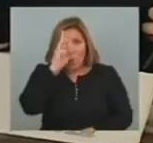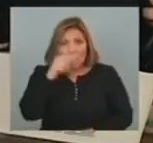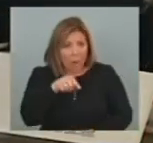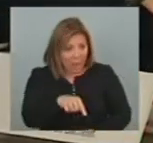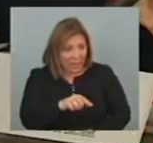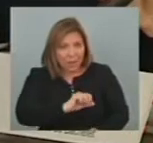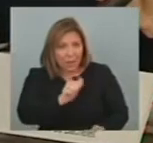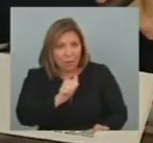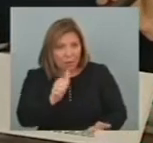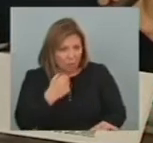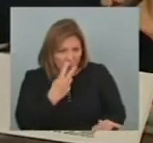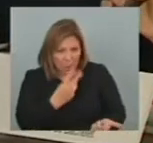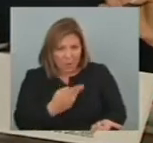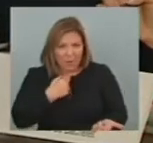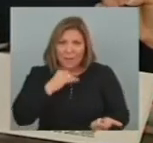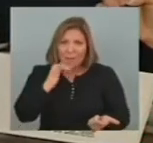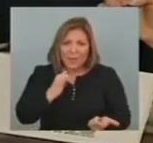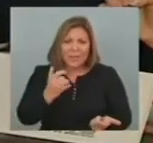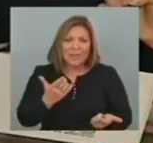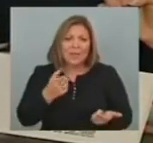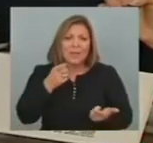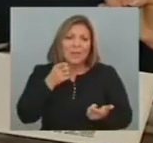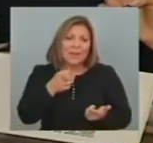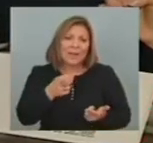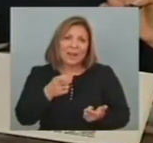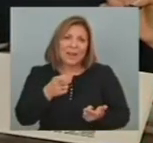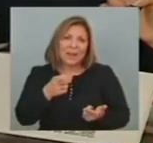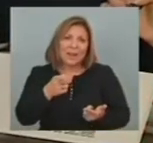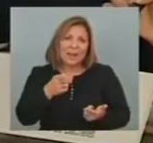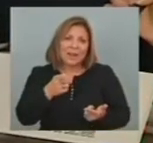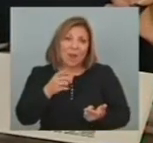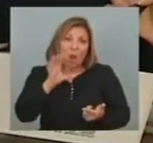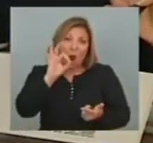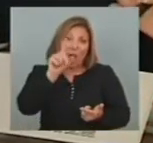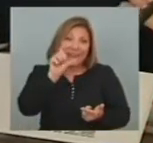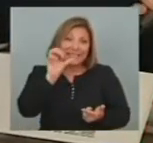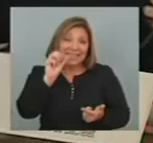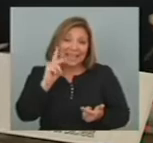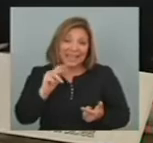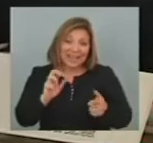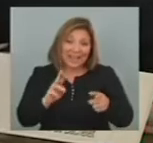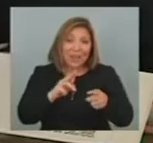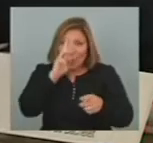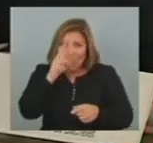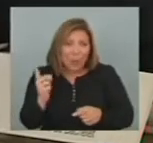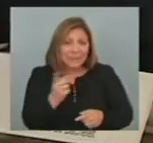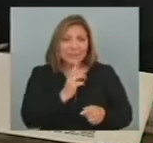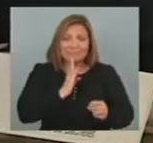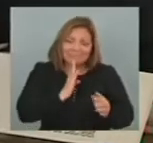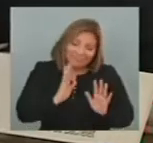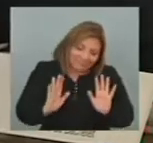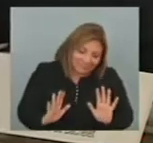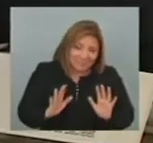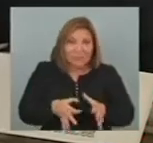Que yo le decía No sé si por la modestia Que le es propia A los uruguayos Tal vez porque son